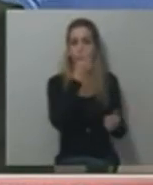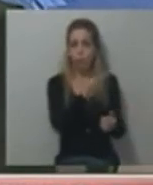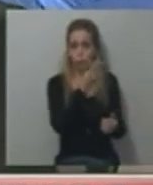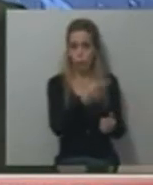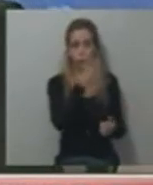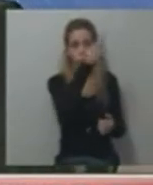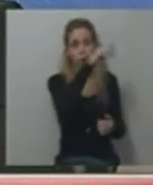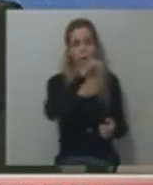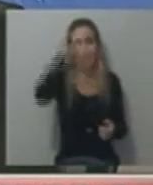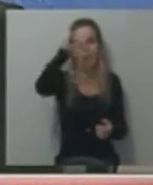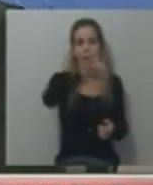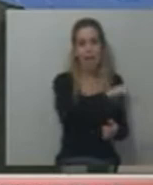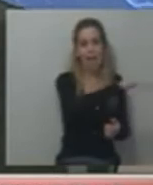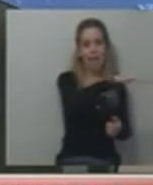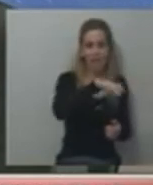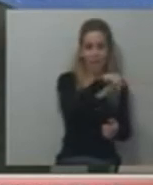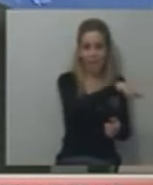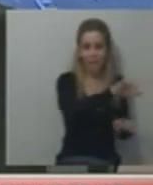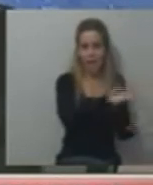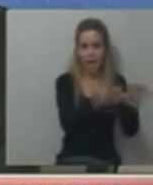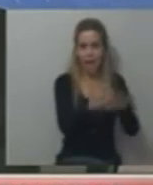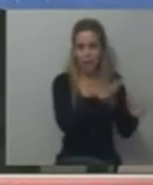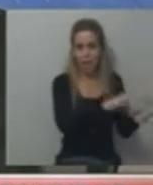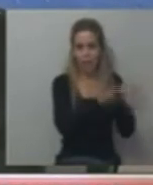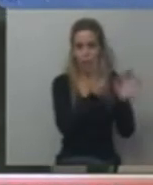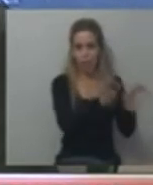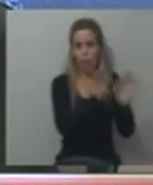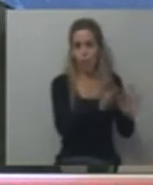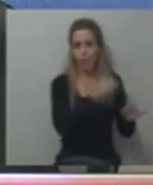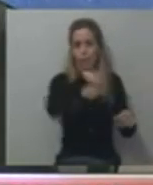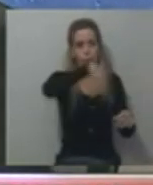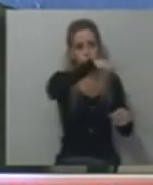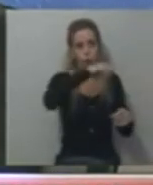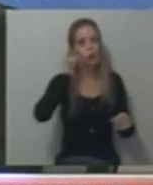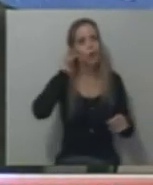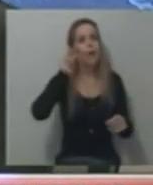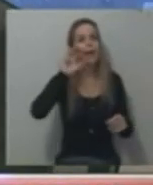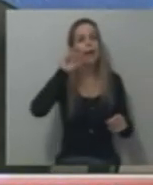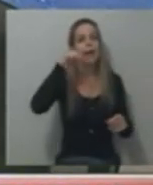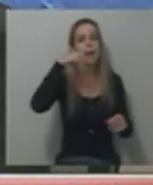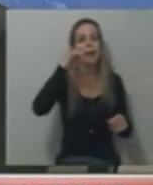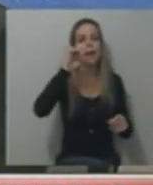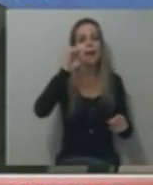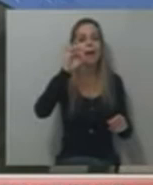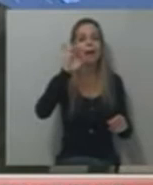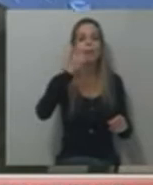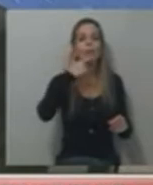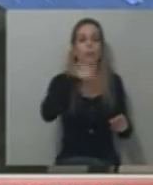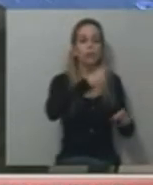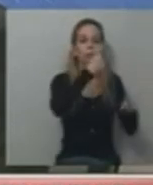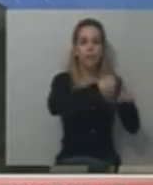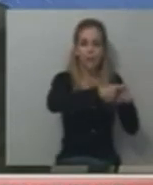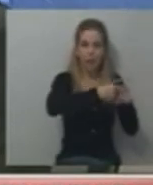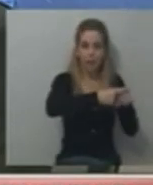se comió todo, bife y chorizo, asado, vacío, festejaba, granado, vinito, tinto para todos. Y otro en la redacción de Página 12.